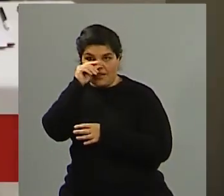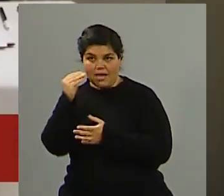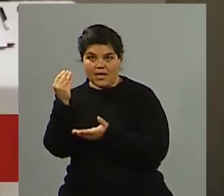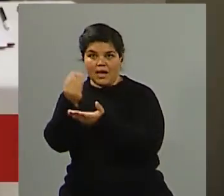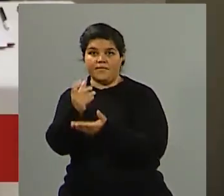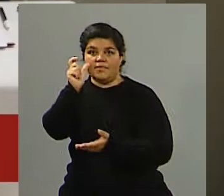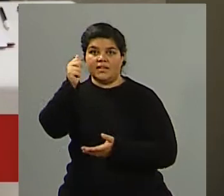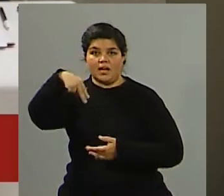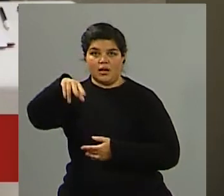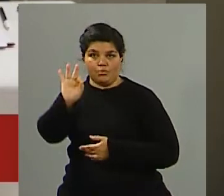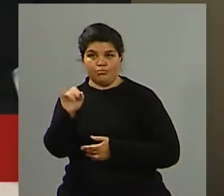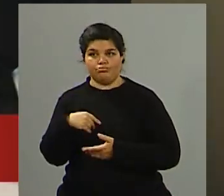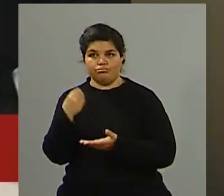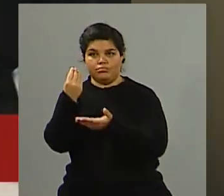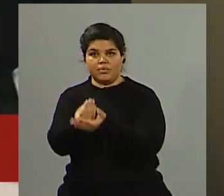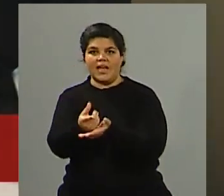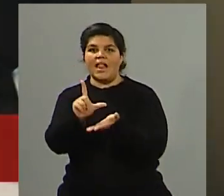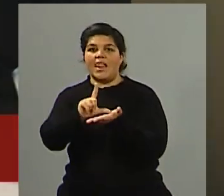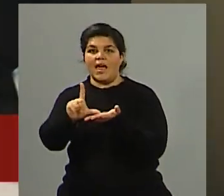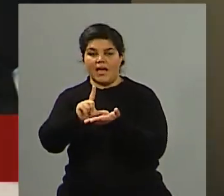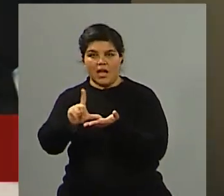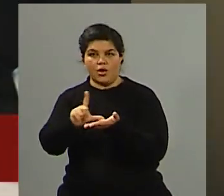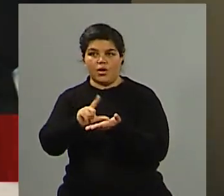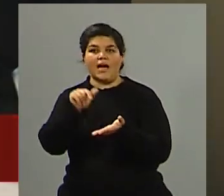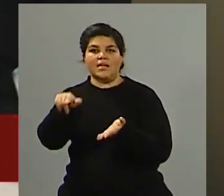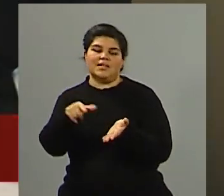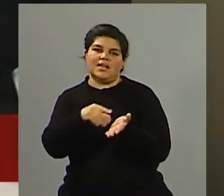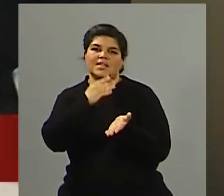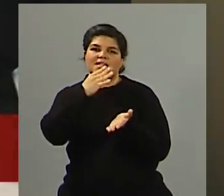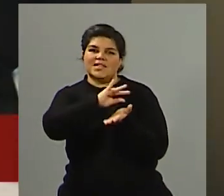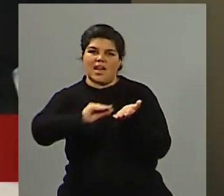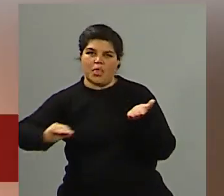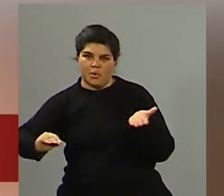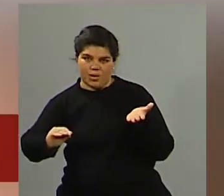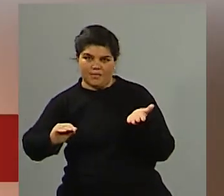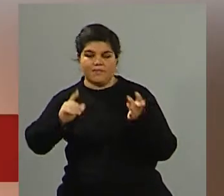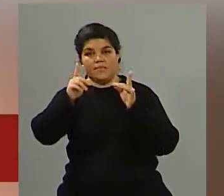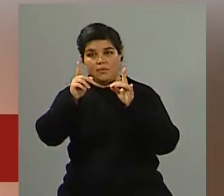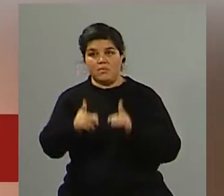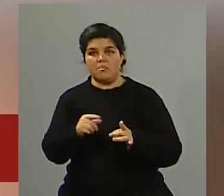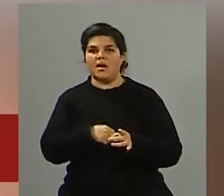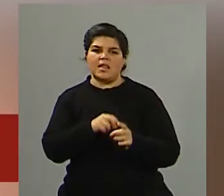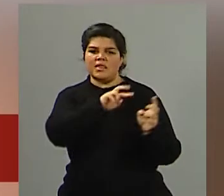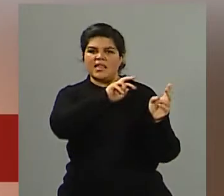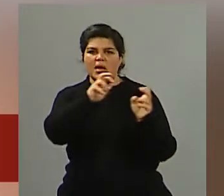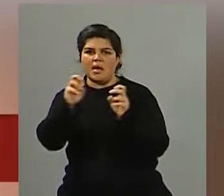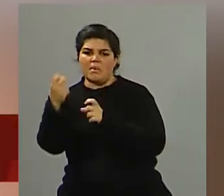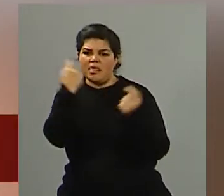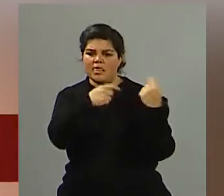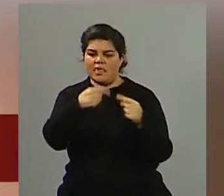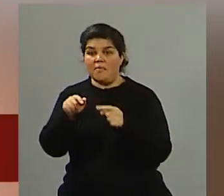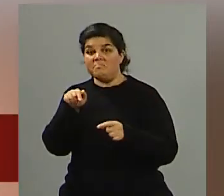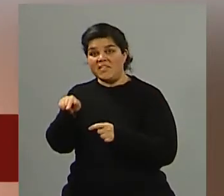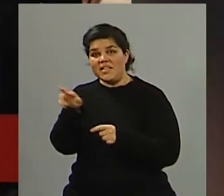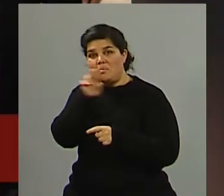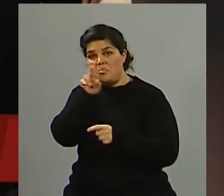en las imágenes. Es legisladora provincial, senadora. Y bueno, vamos a tratar de andar por distintos temas. En el caso de Adriana le vamos